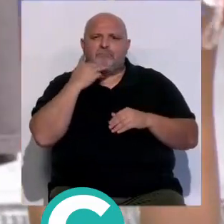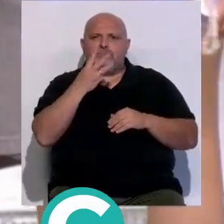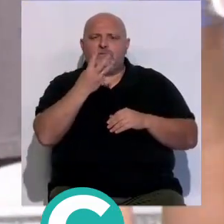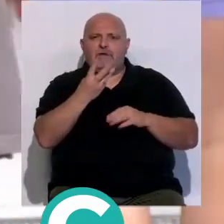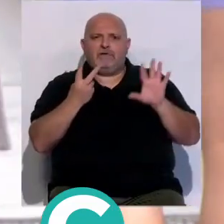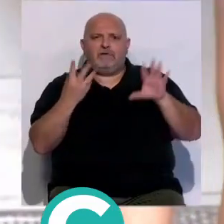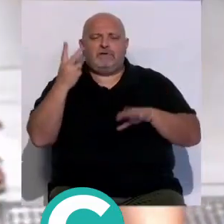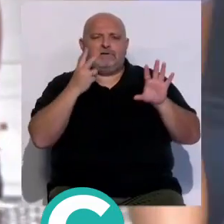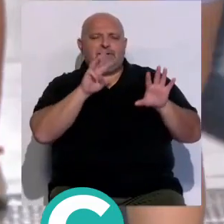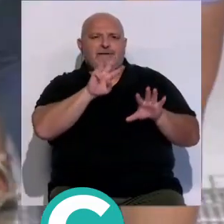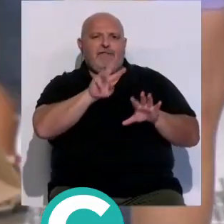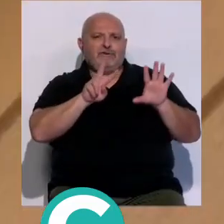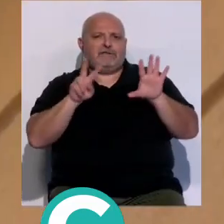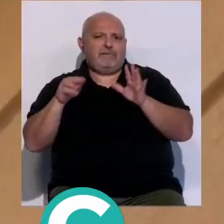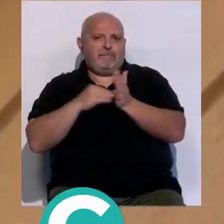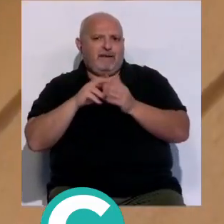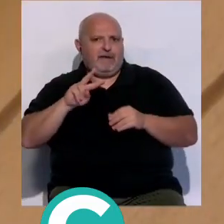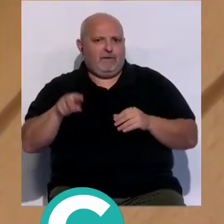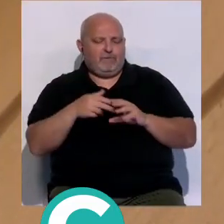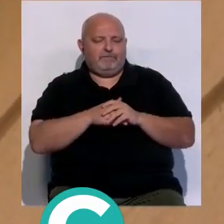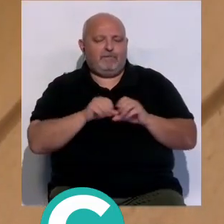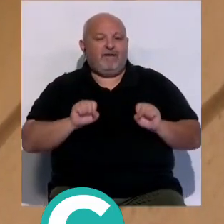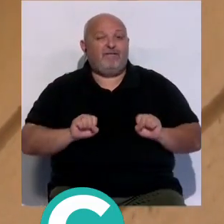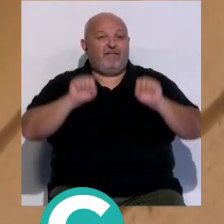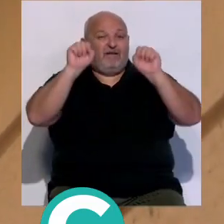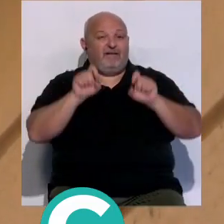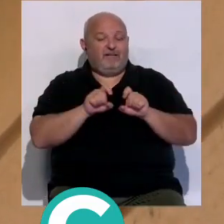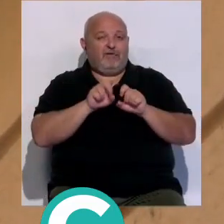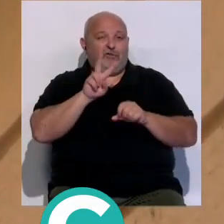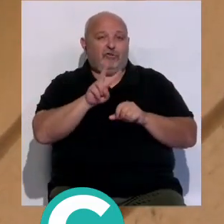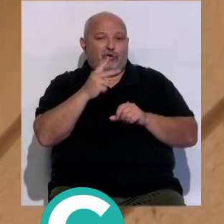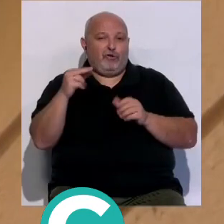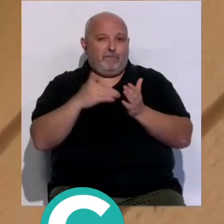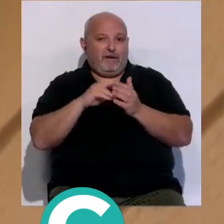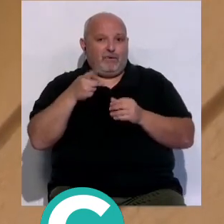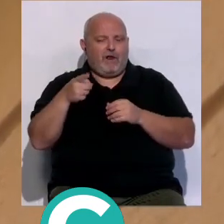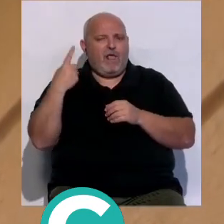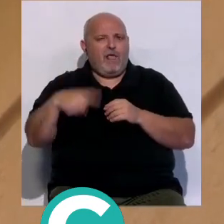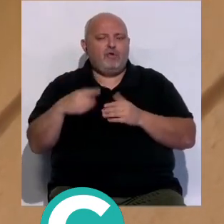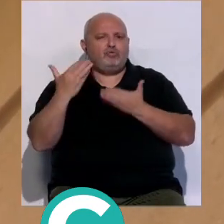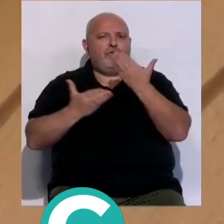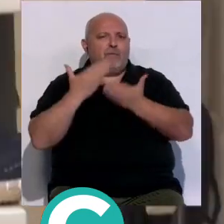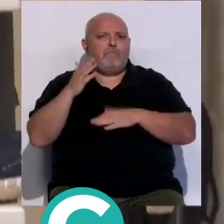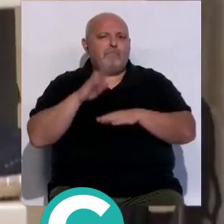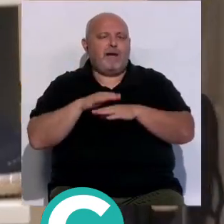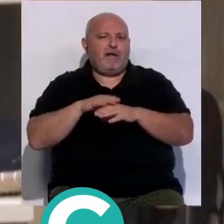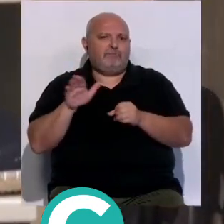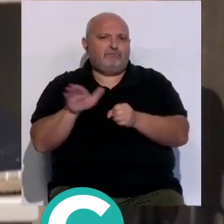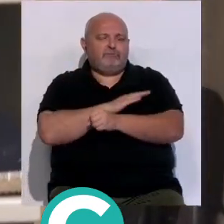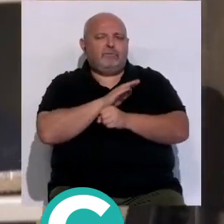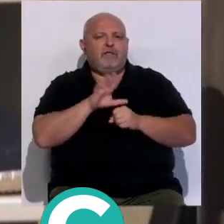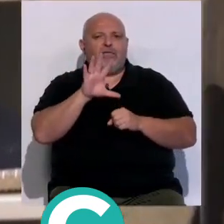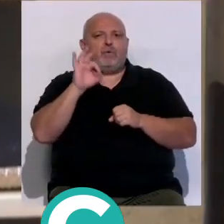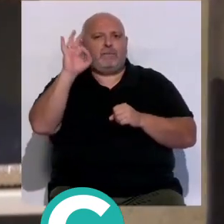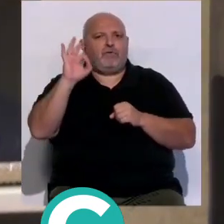377.000 euros. En el plan Barajas Arriba dotado con 200.000 euros se establecen subvenciones para asumir hasta